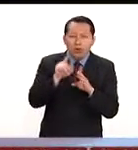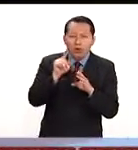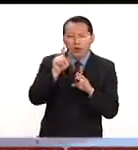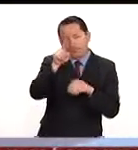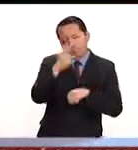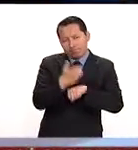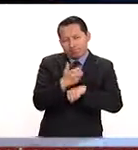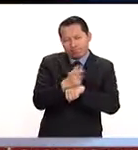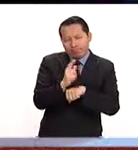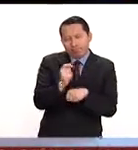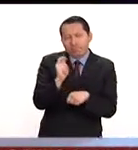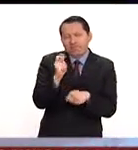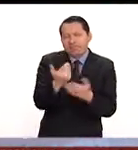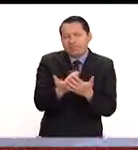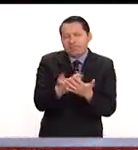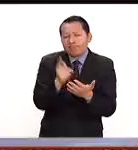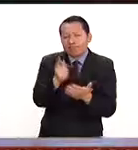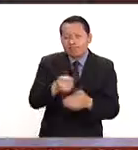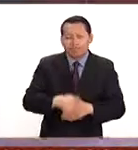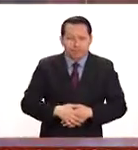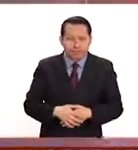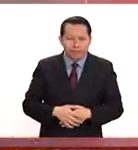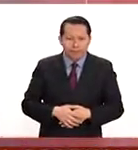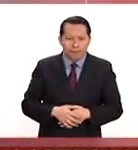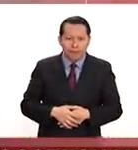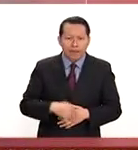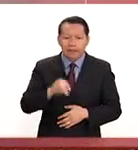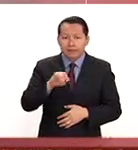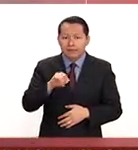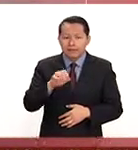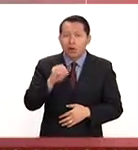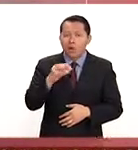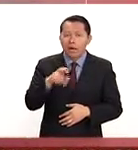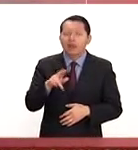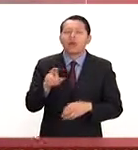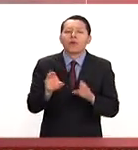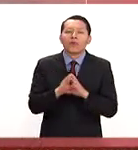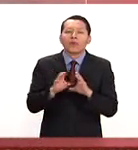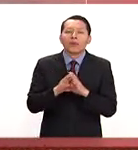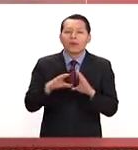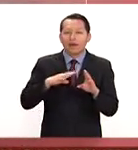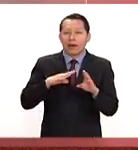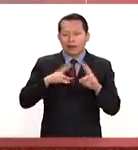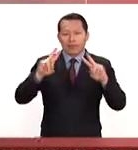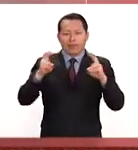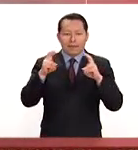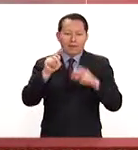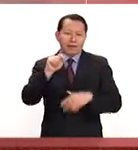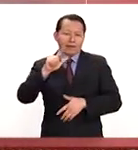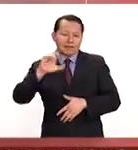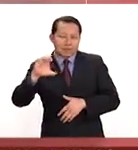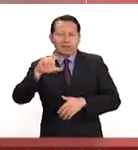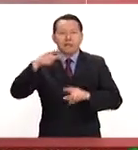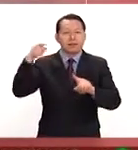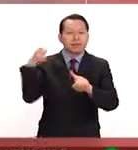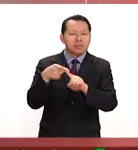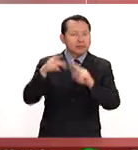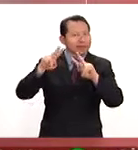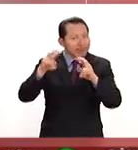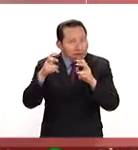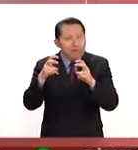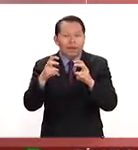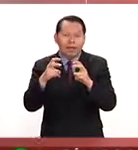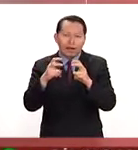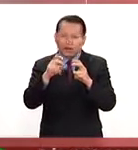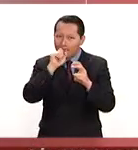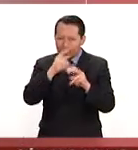allá en Estados Unidos? Sí, bueno, Omar, definitivamente el tema del libre comercio ocupó un lugar central en